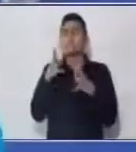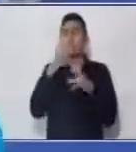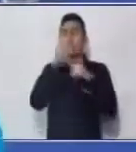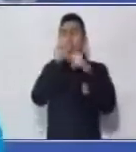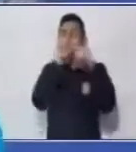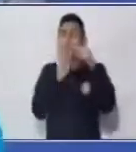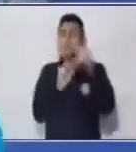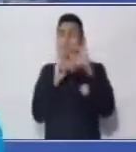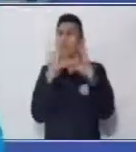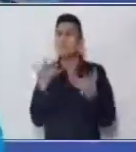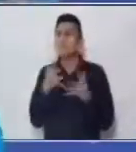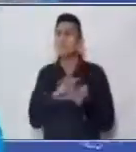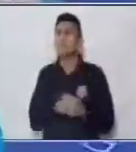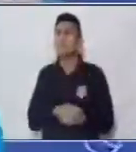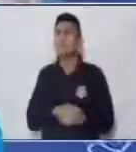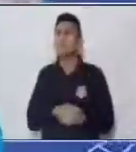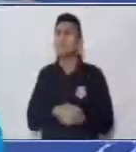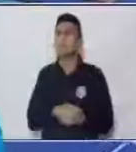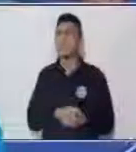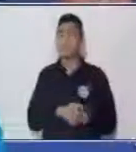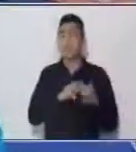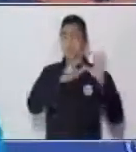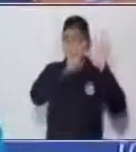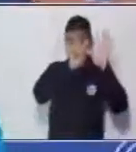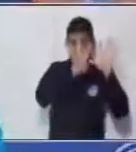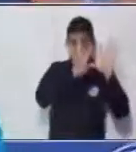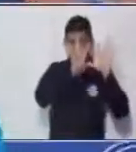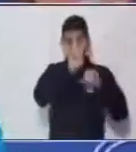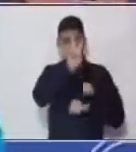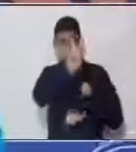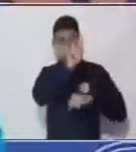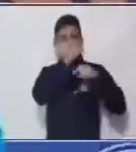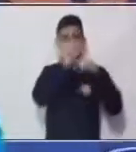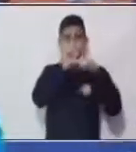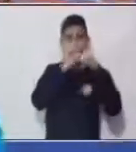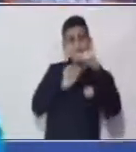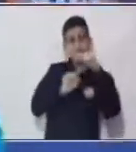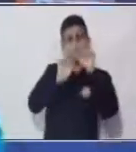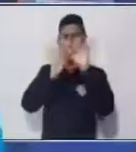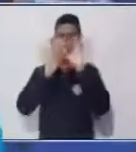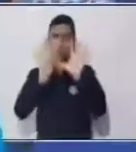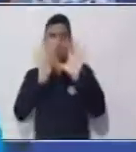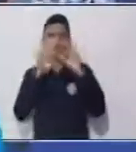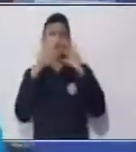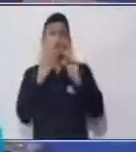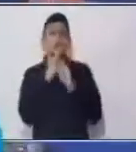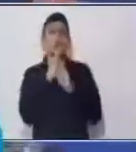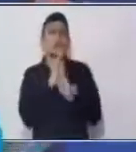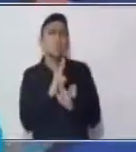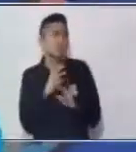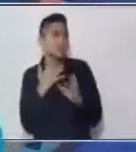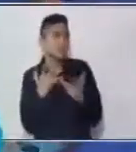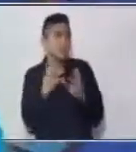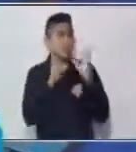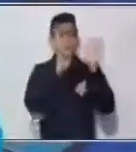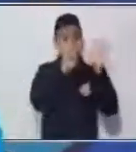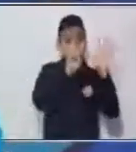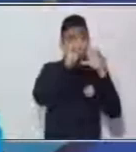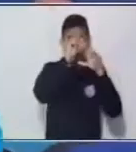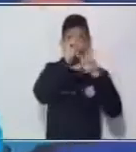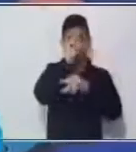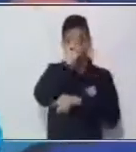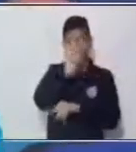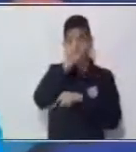división es 72 dividido en 9. ¿Cuántos nueve caben en